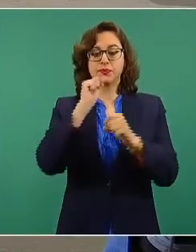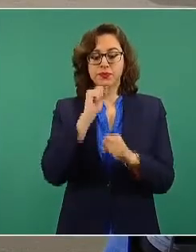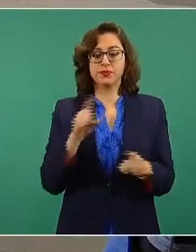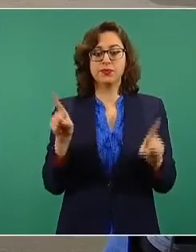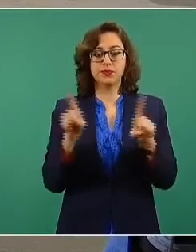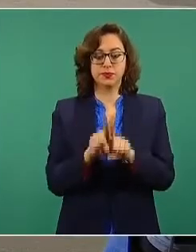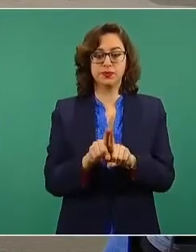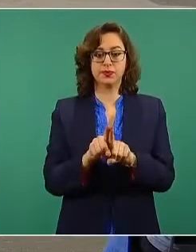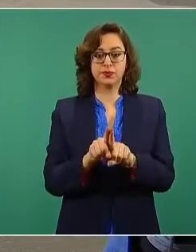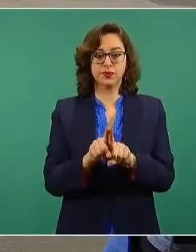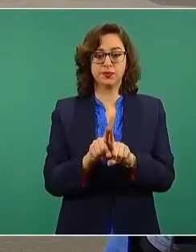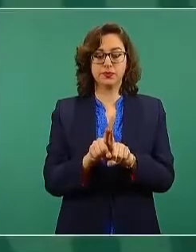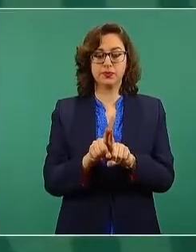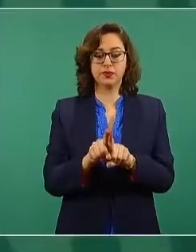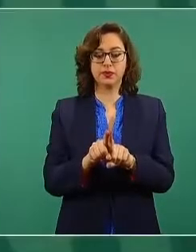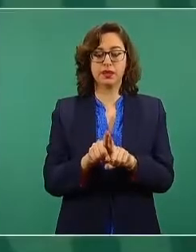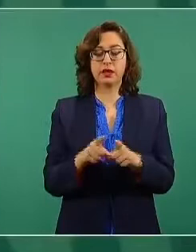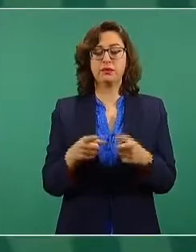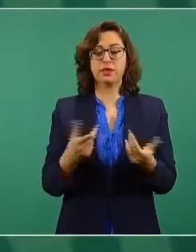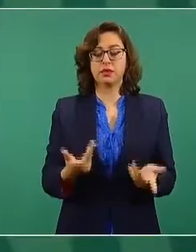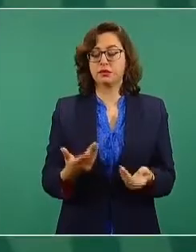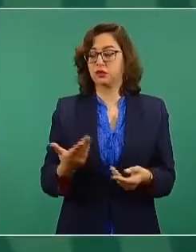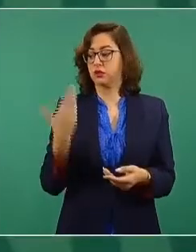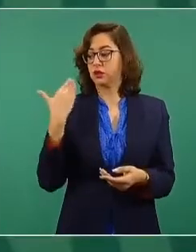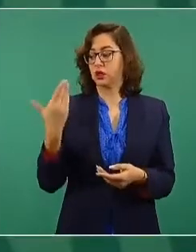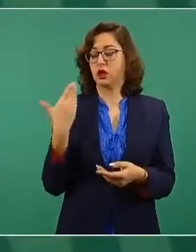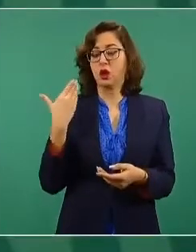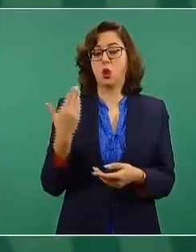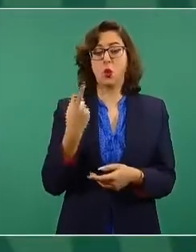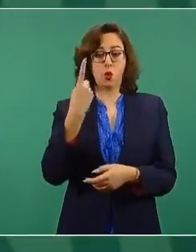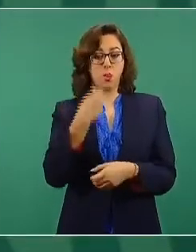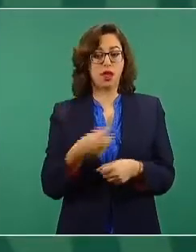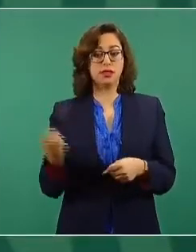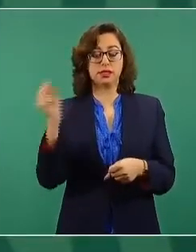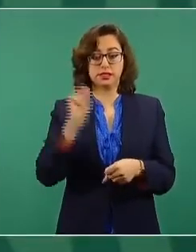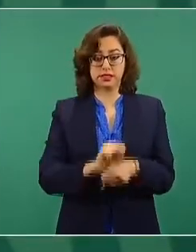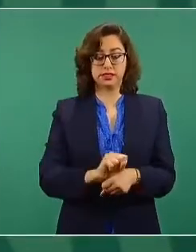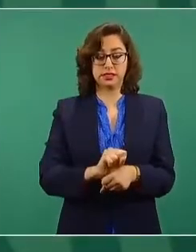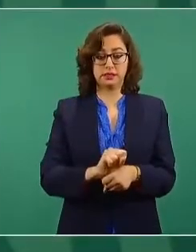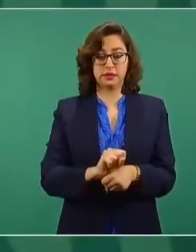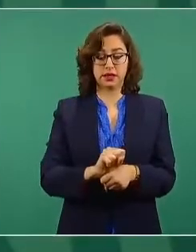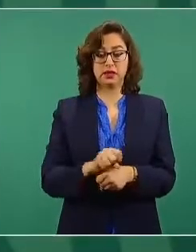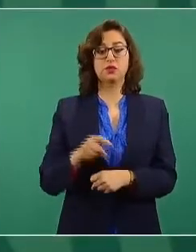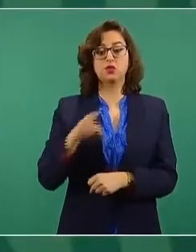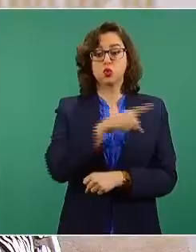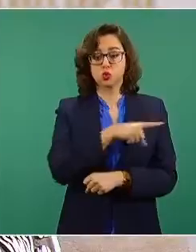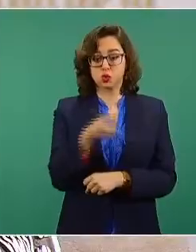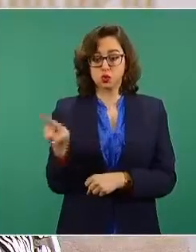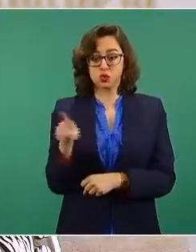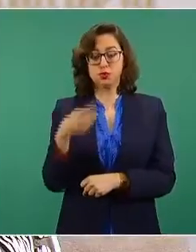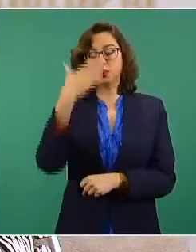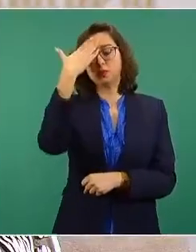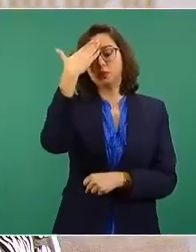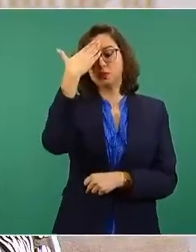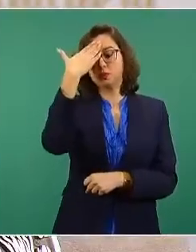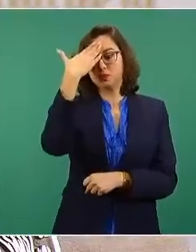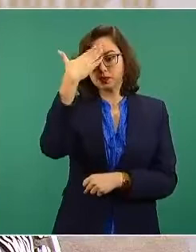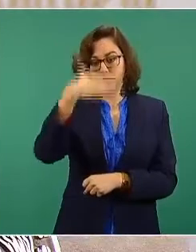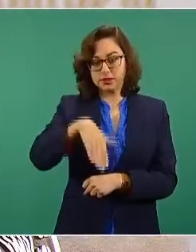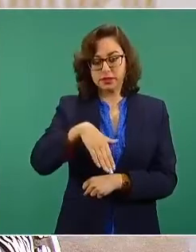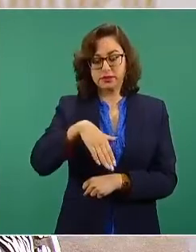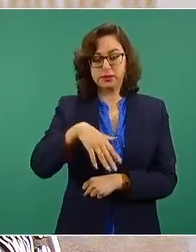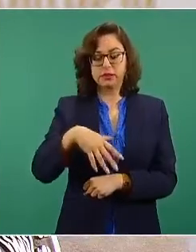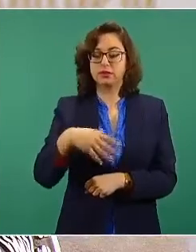También, en la última semana, quiero señalar, ustedes están conscientes de ello, que hemos tenido